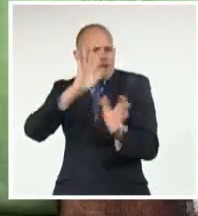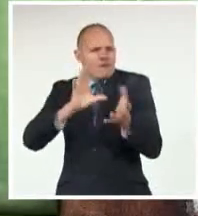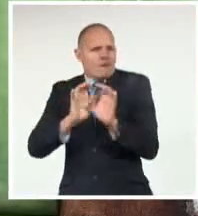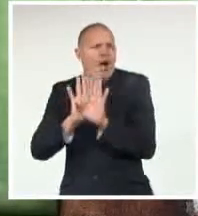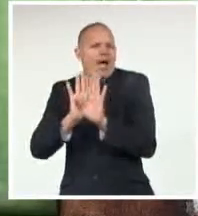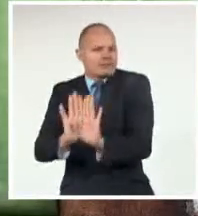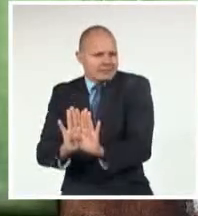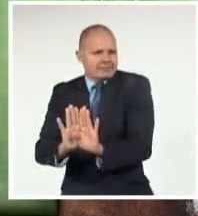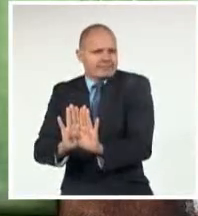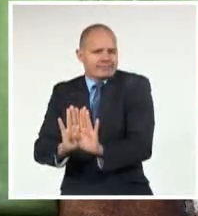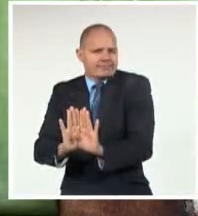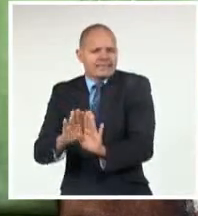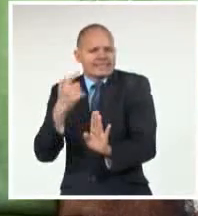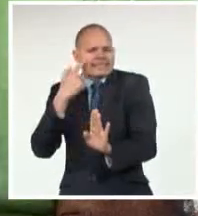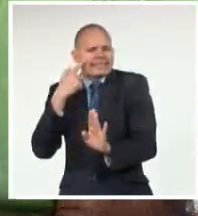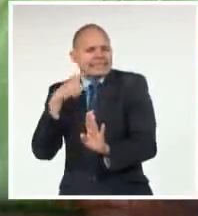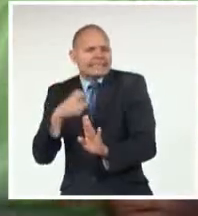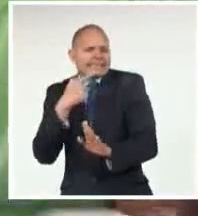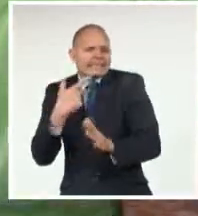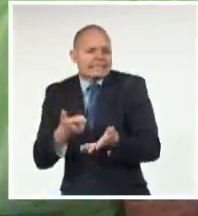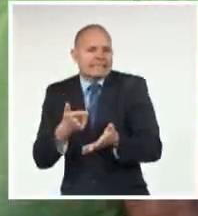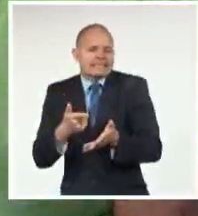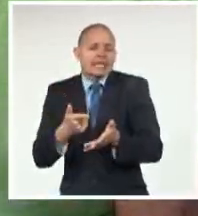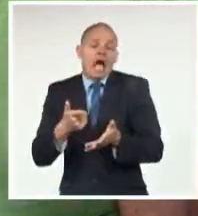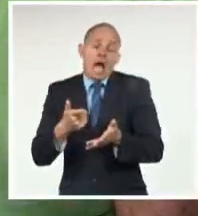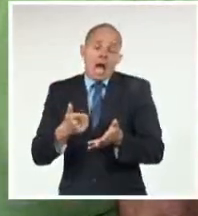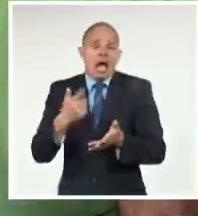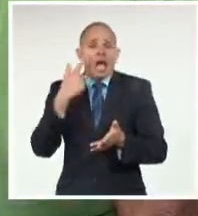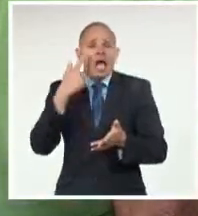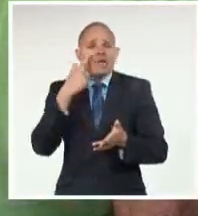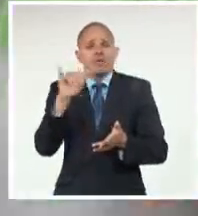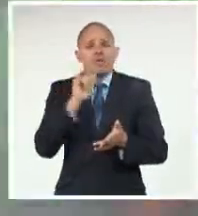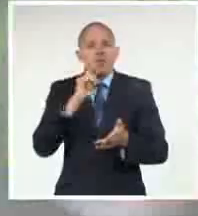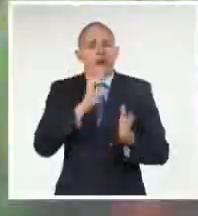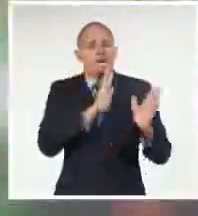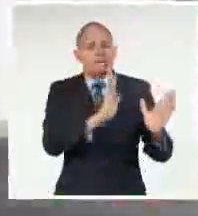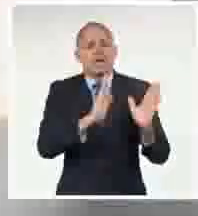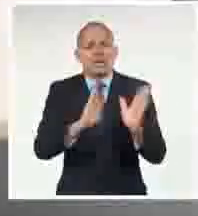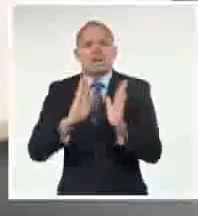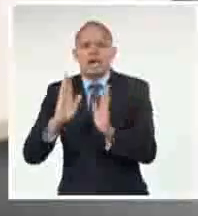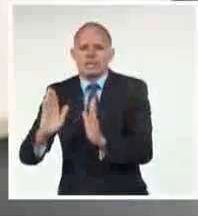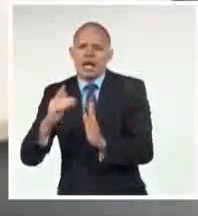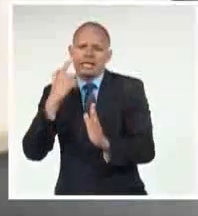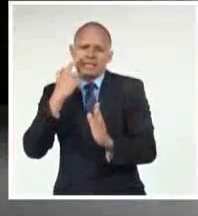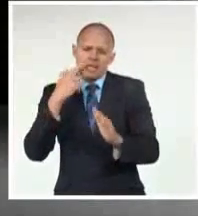los momentos en que ha vivido esa etapa de la canción.